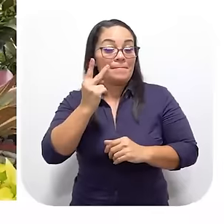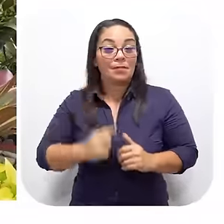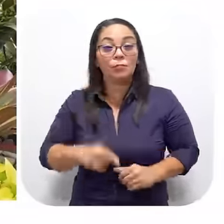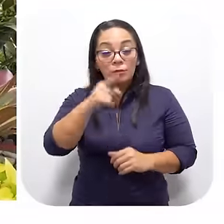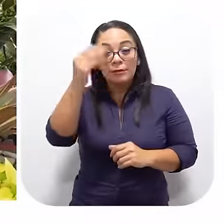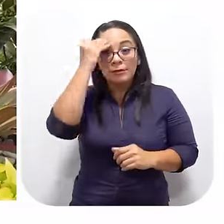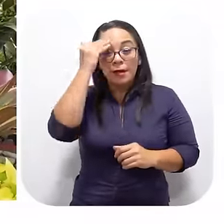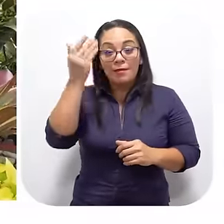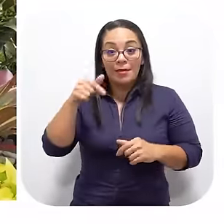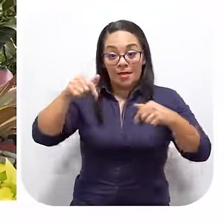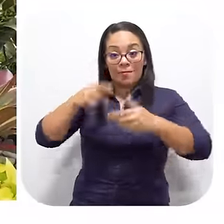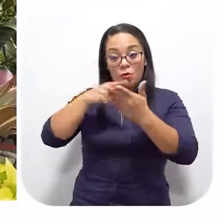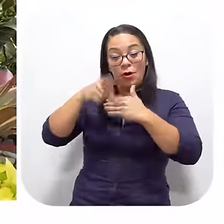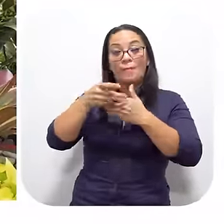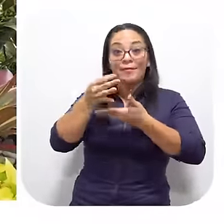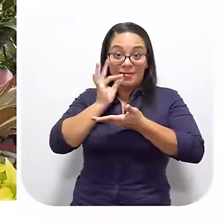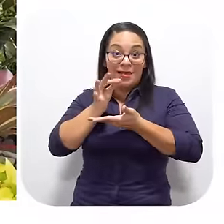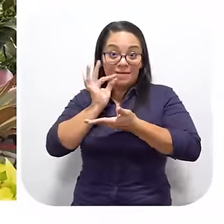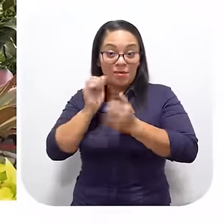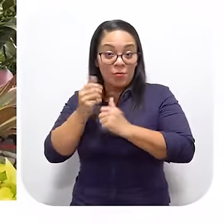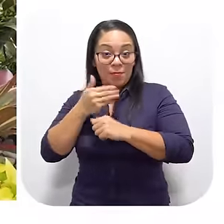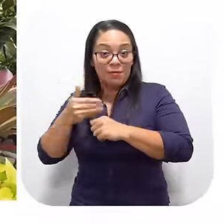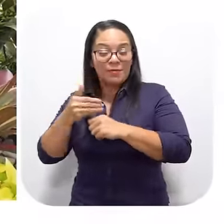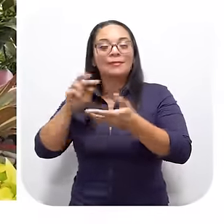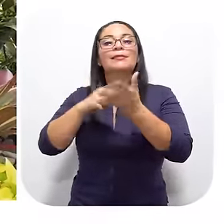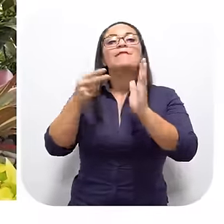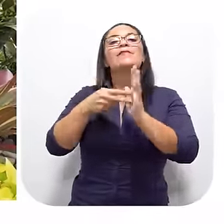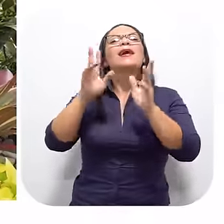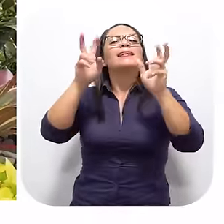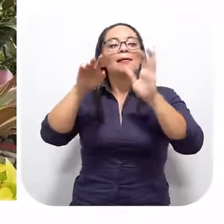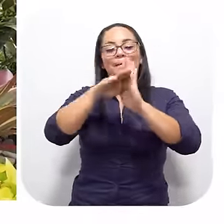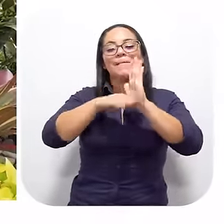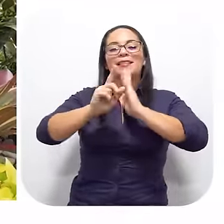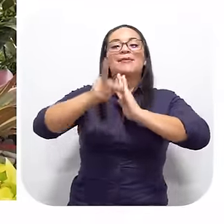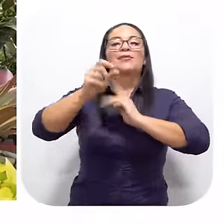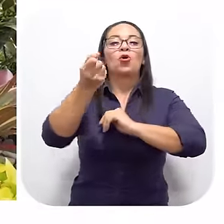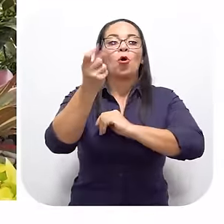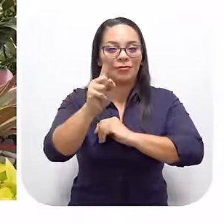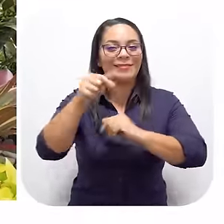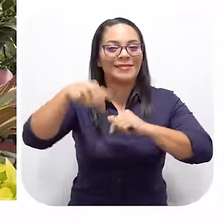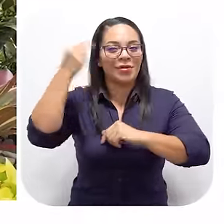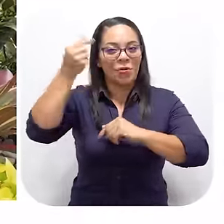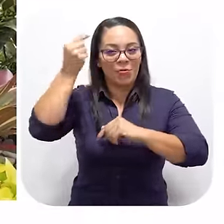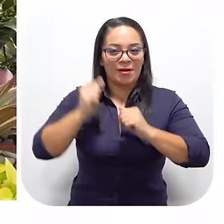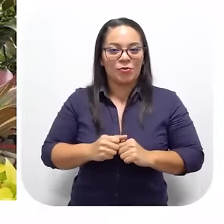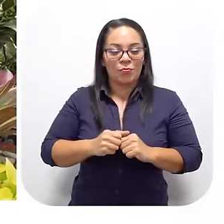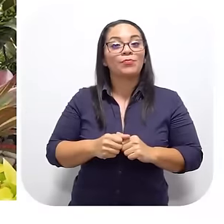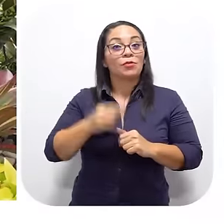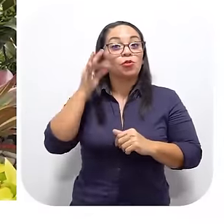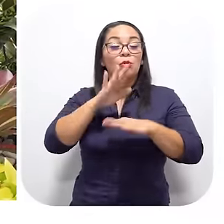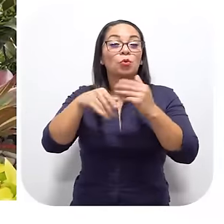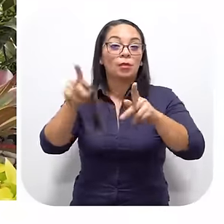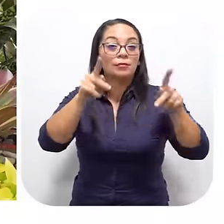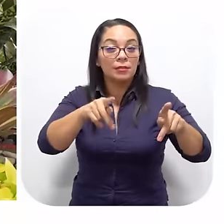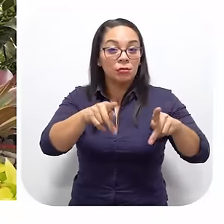Vean Ustedes saben Que Cafeteando Se trata Sobre el mandamiento Número 11 De este gobierno